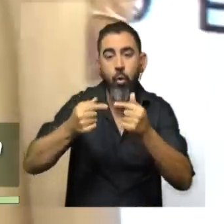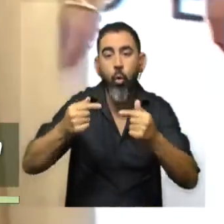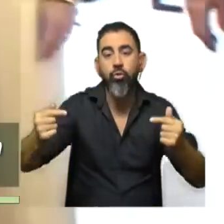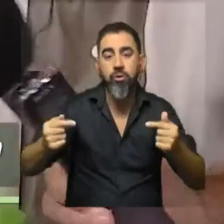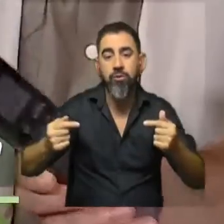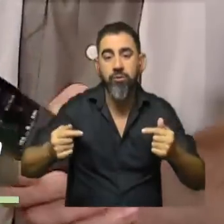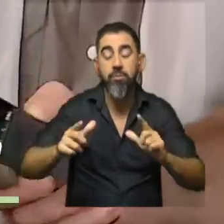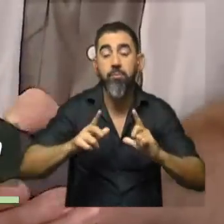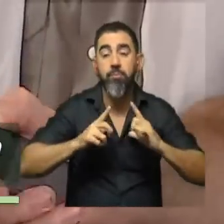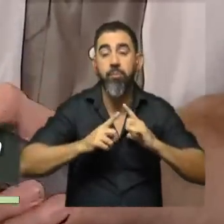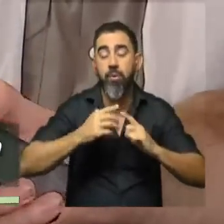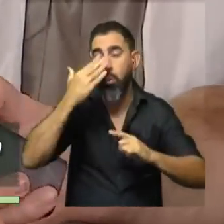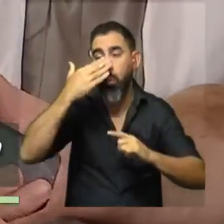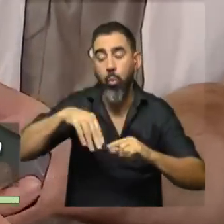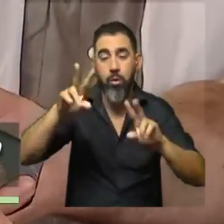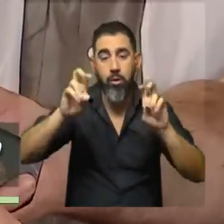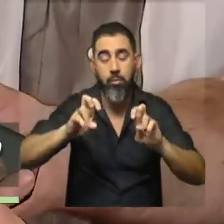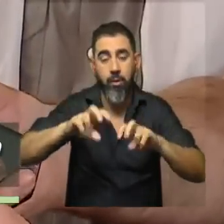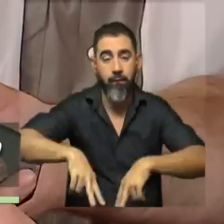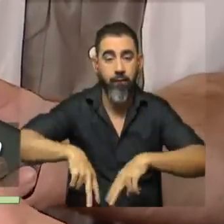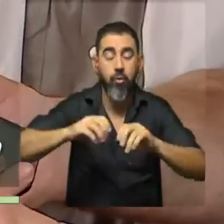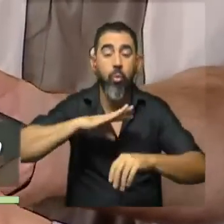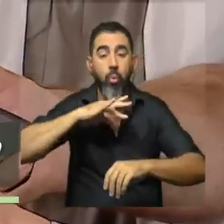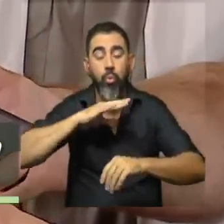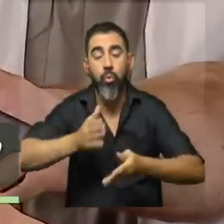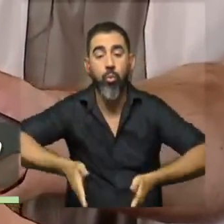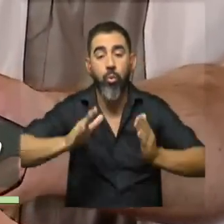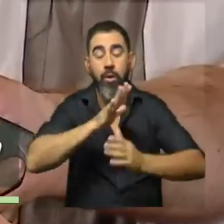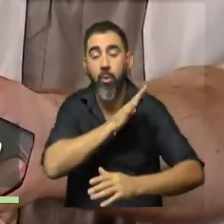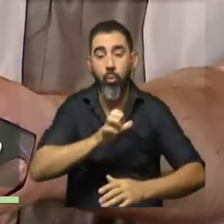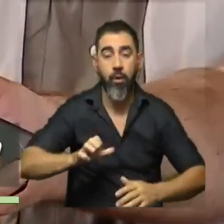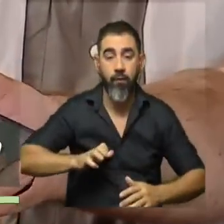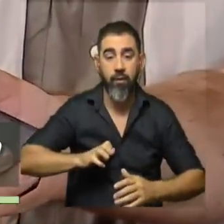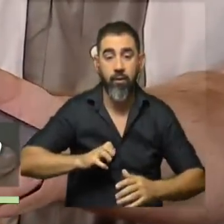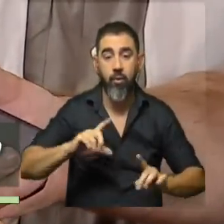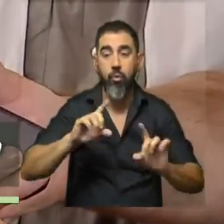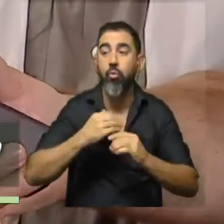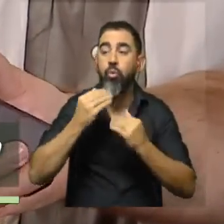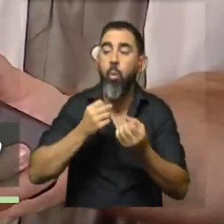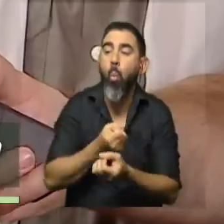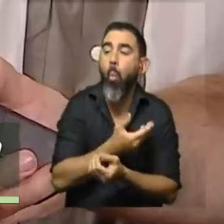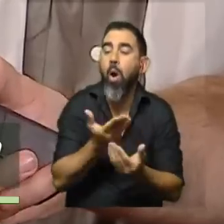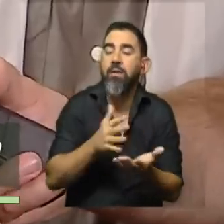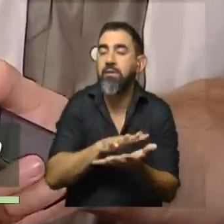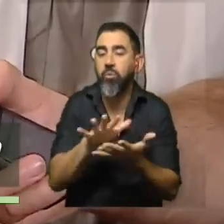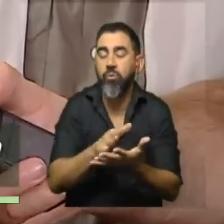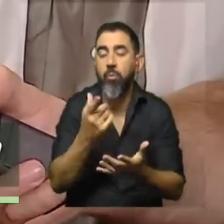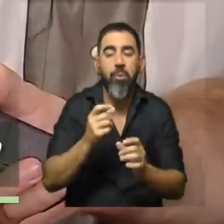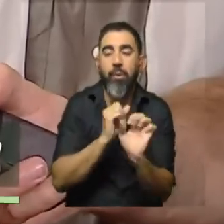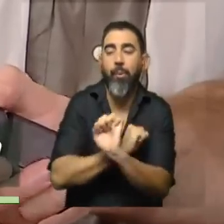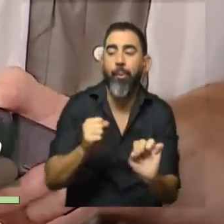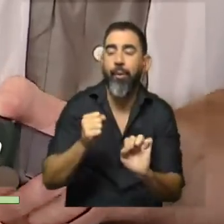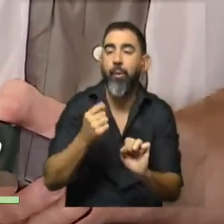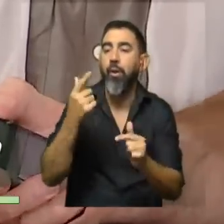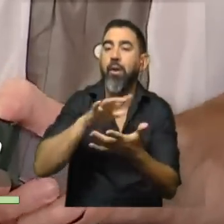Y espero que se llegue a las últimas consecuencias con este asunto de la corrupción en la torre ejecutiva, que no sé cuáles son, pero que no puede ser que sea